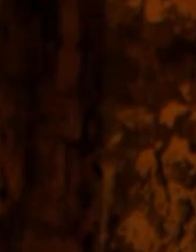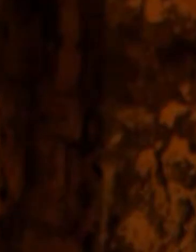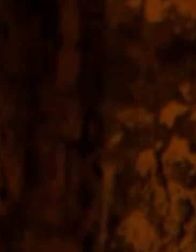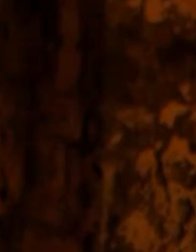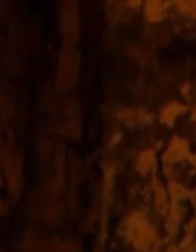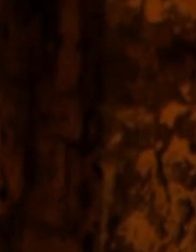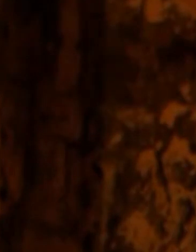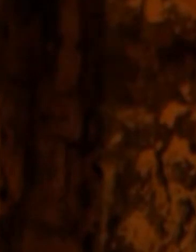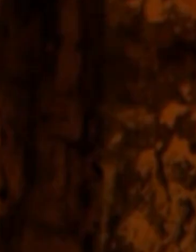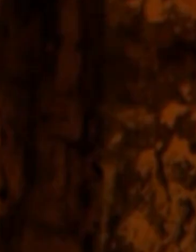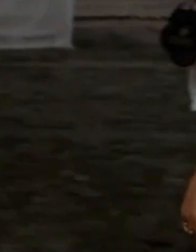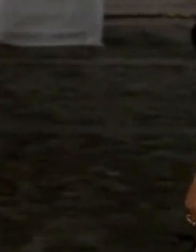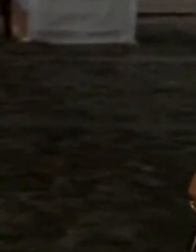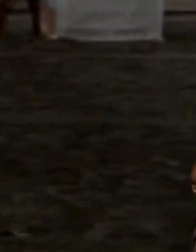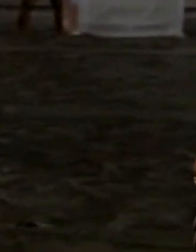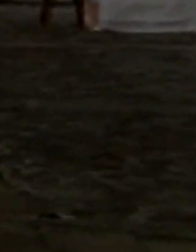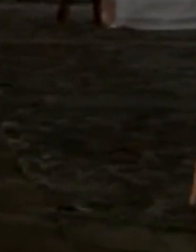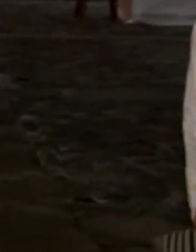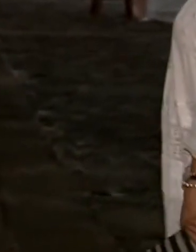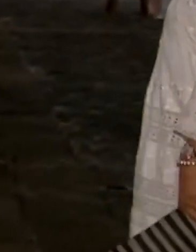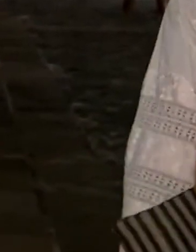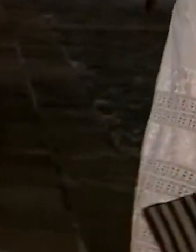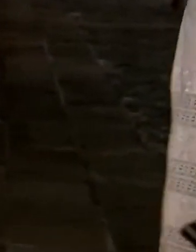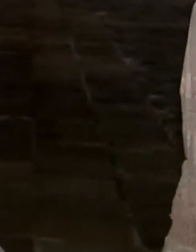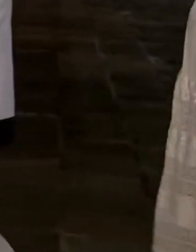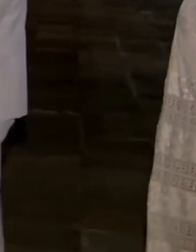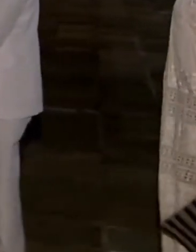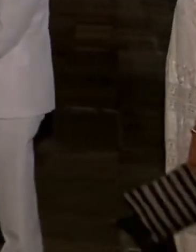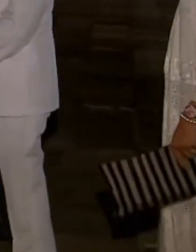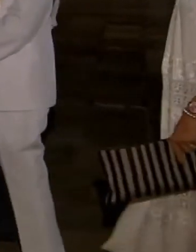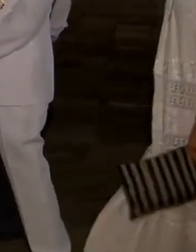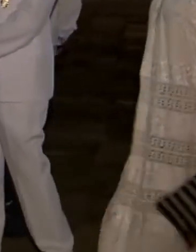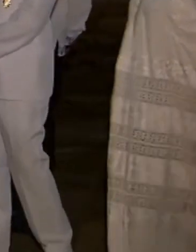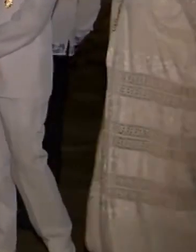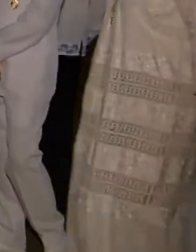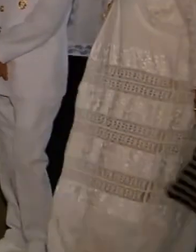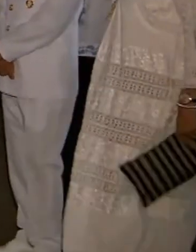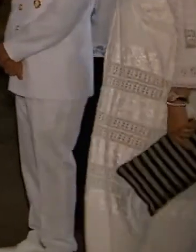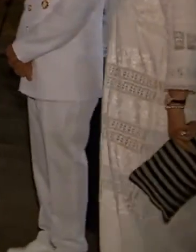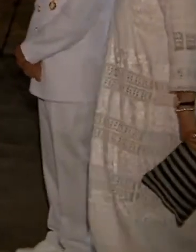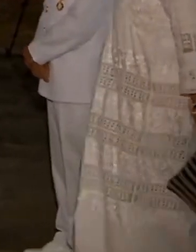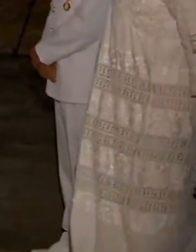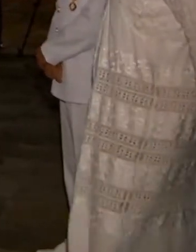realizó la supervisión de los trabajos de restauración del Fuerte de San Juan de Ulúa.